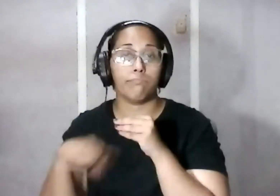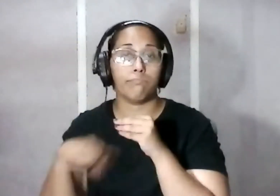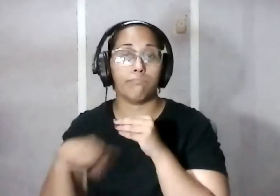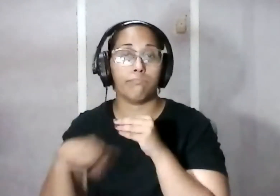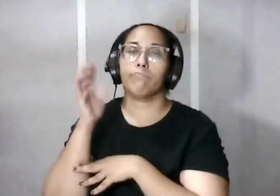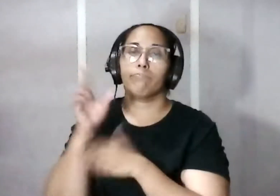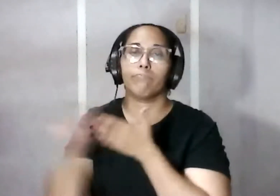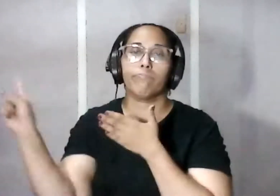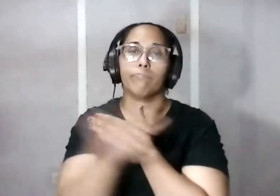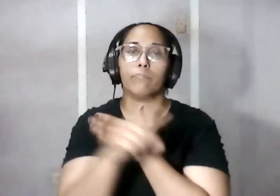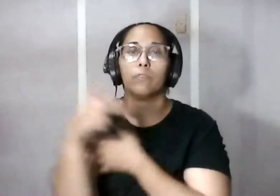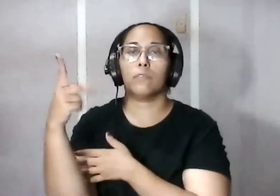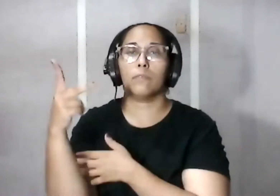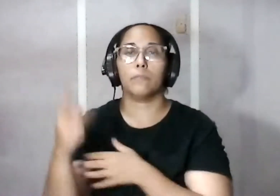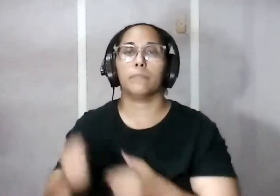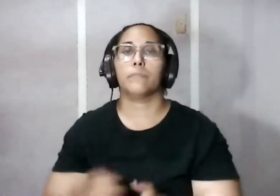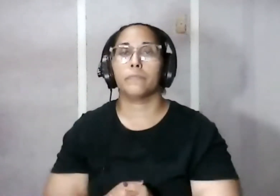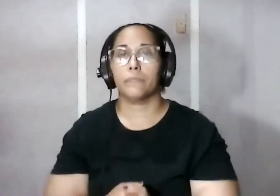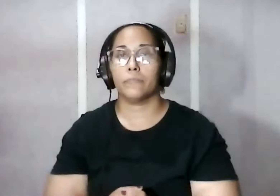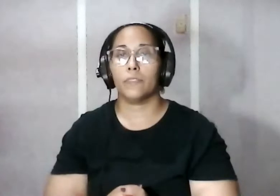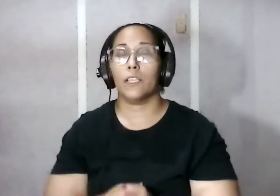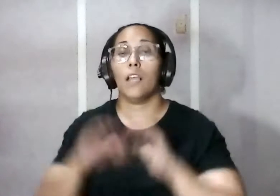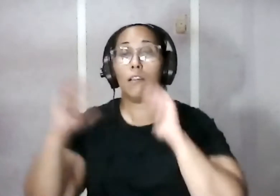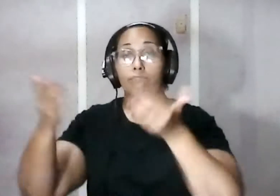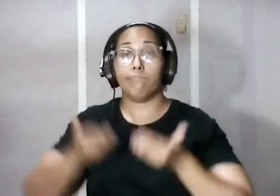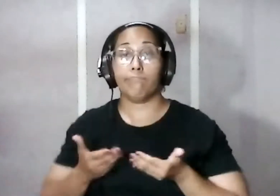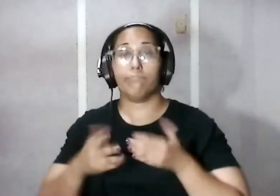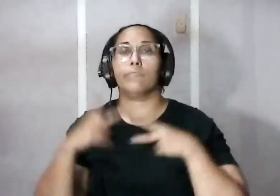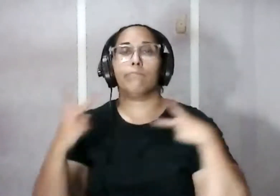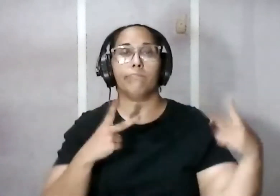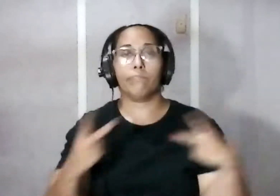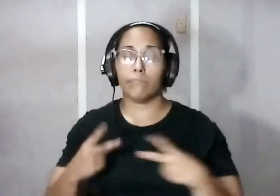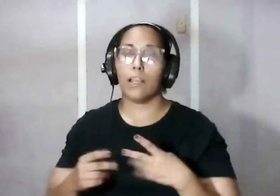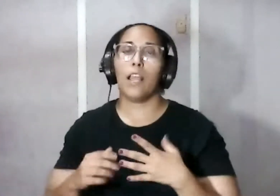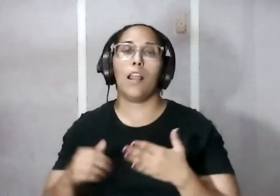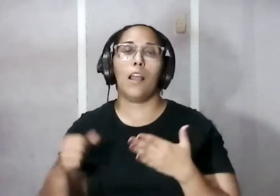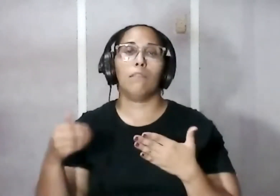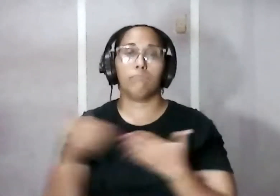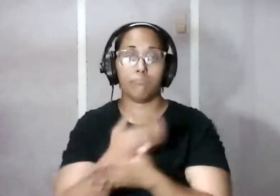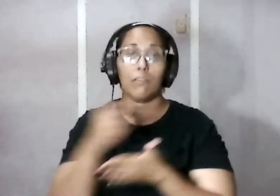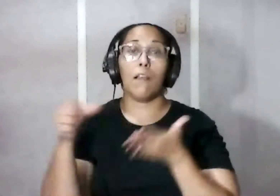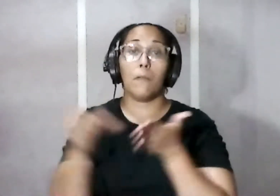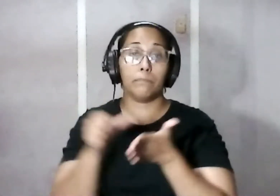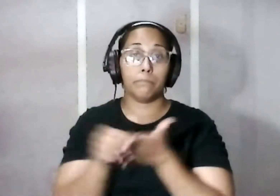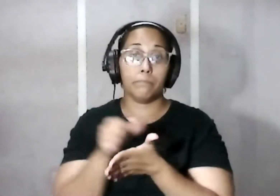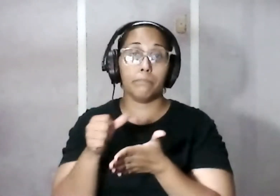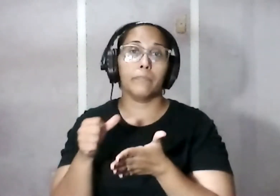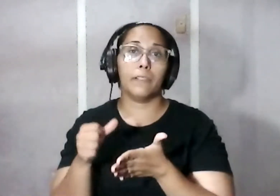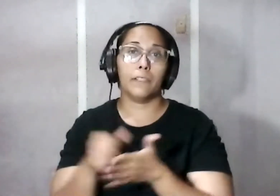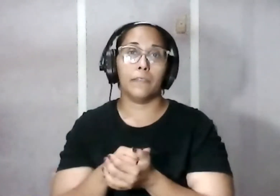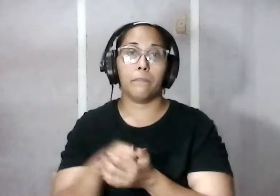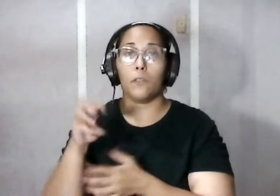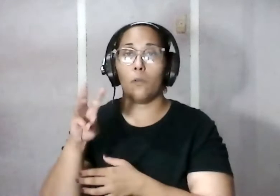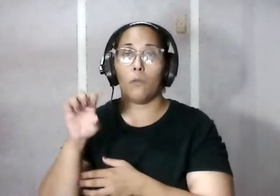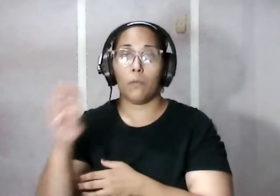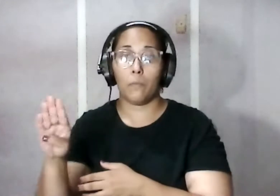próximo jueves y también le invitamos a que nos visite en nuestra nueva página de nuestra nueva página web